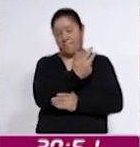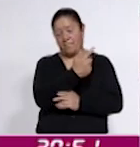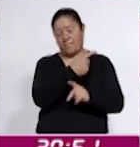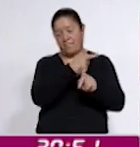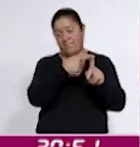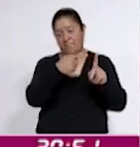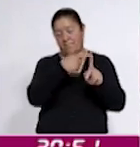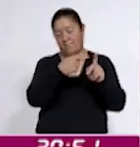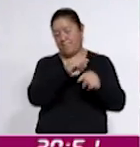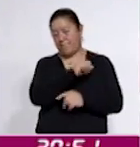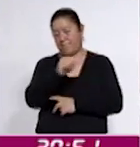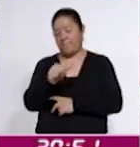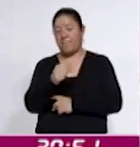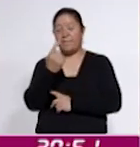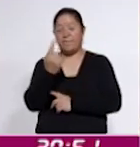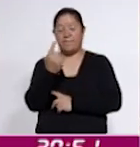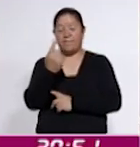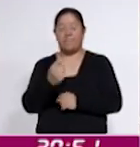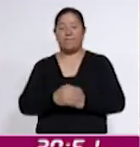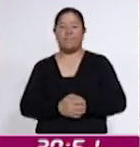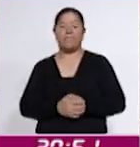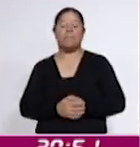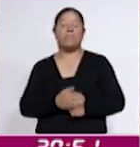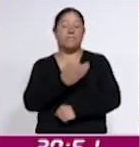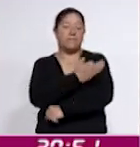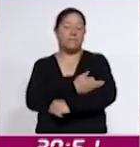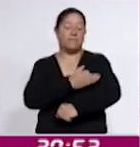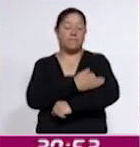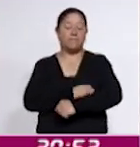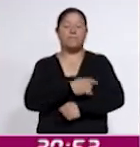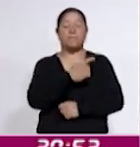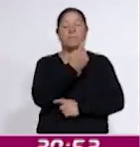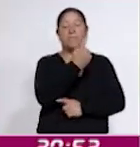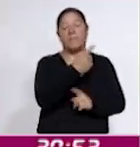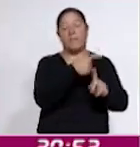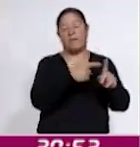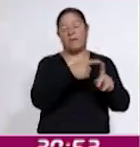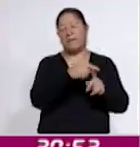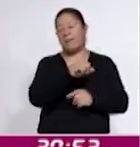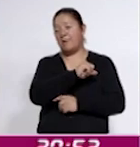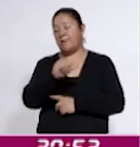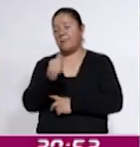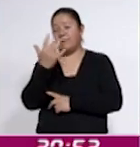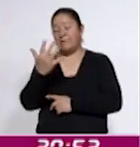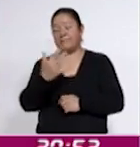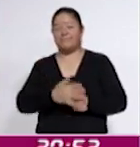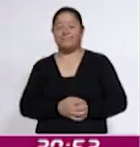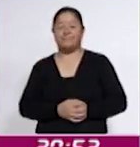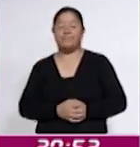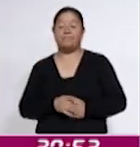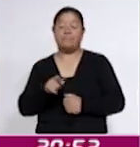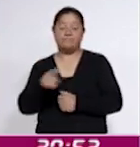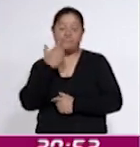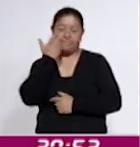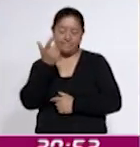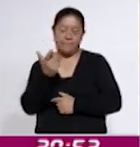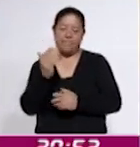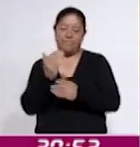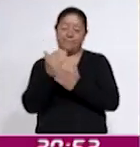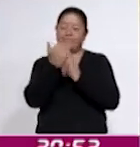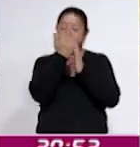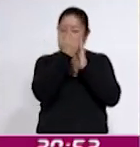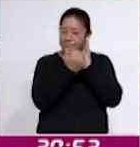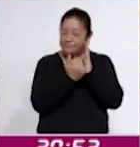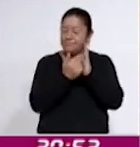de 8.30 a 13 horas y para el vespertino de 13.30 a 17 horas. La medida busca reducir los riesgos